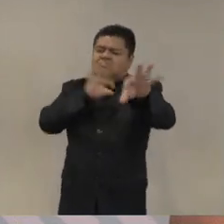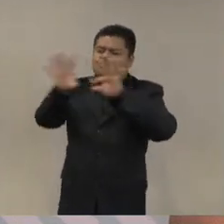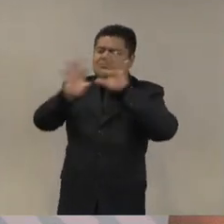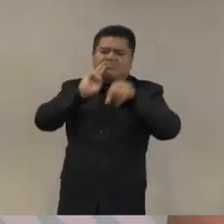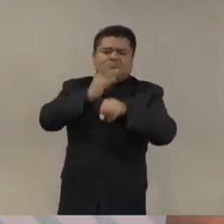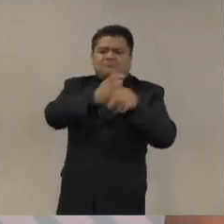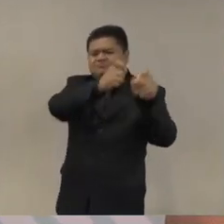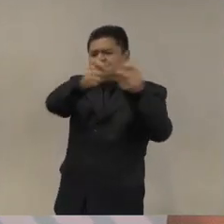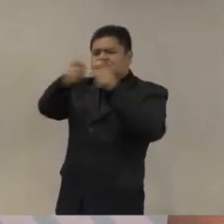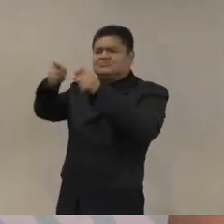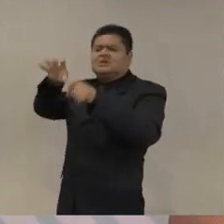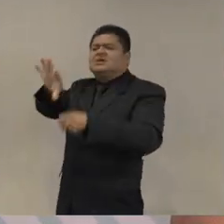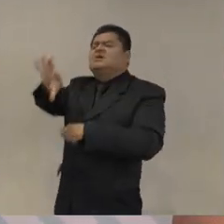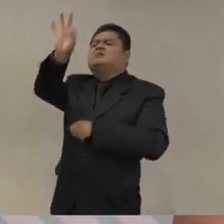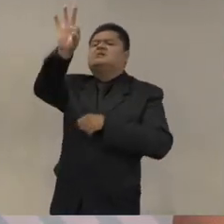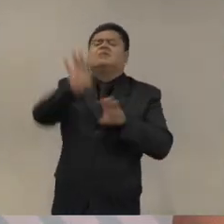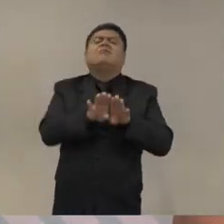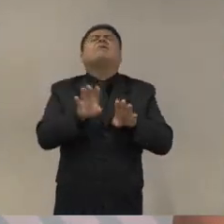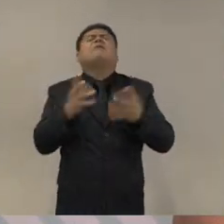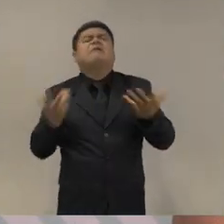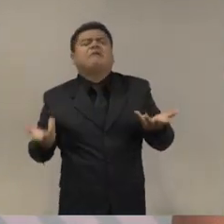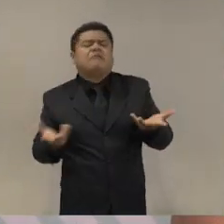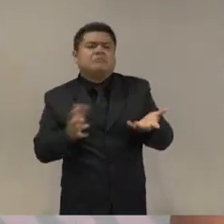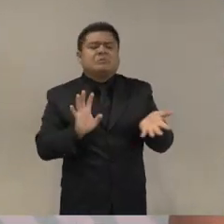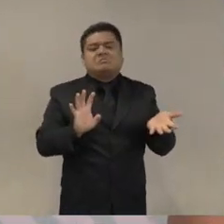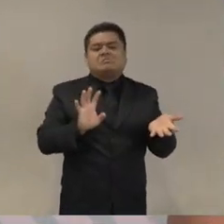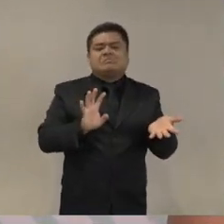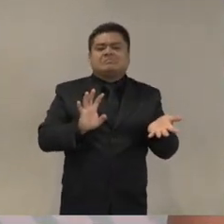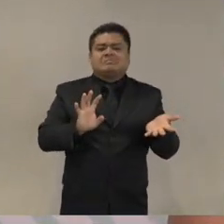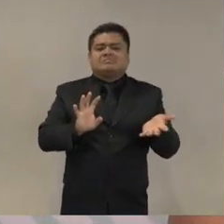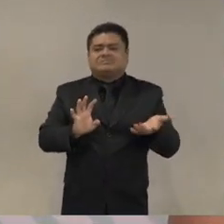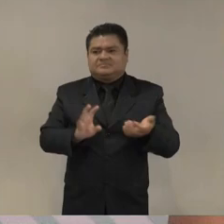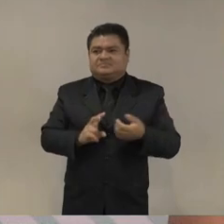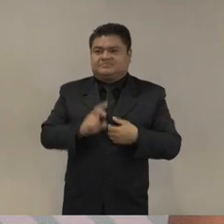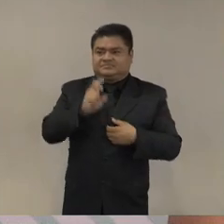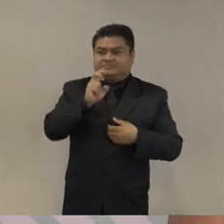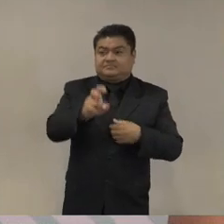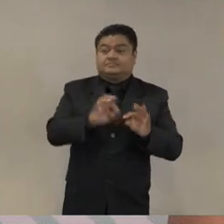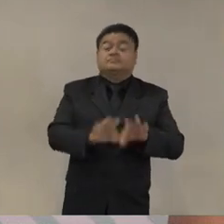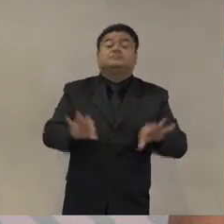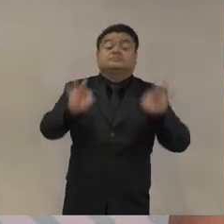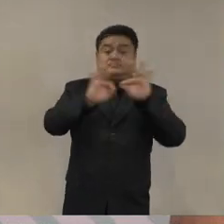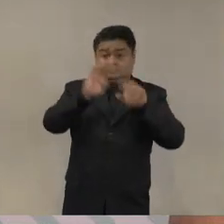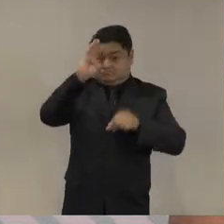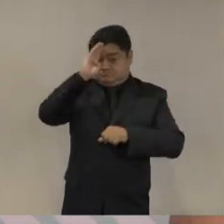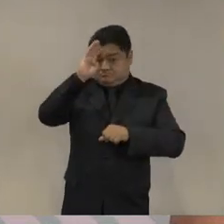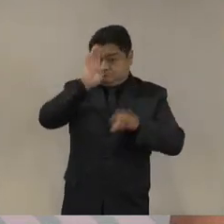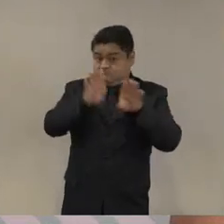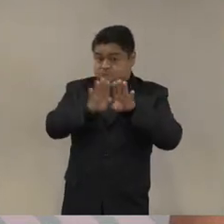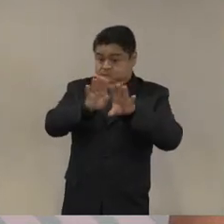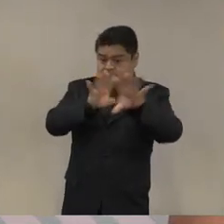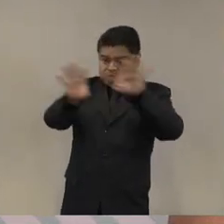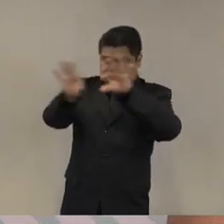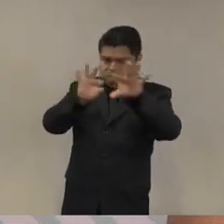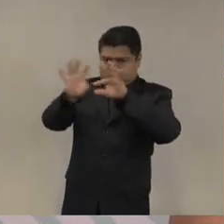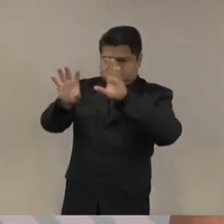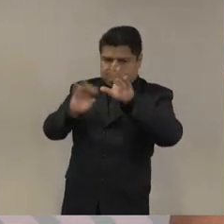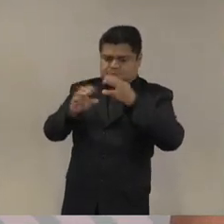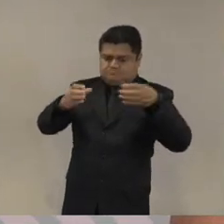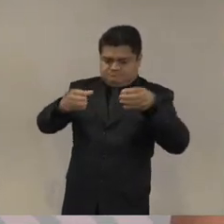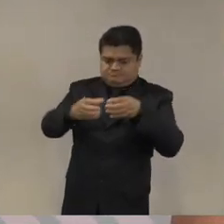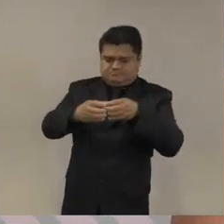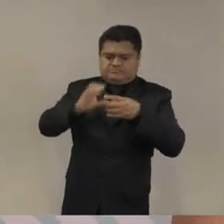una casilla en una elección federal entonces si empezamos con el municipio